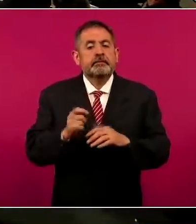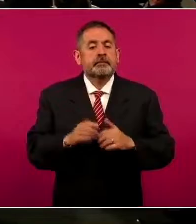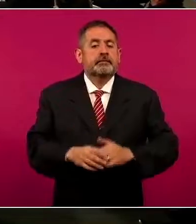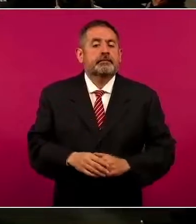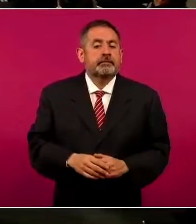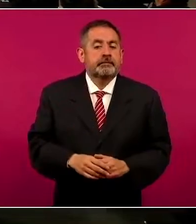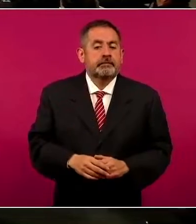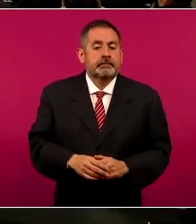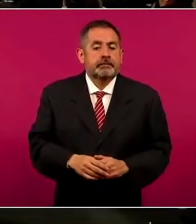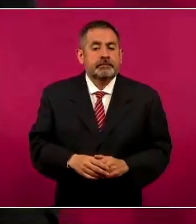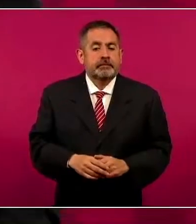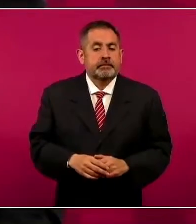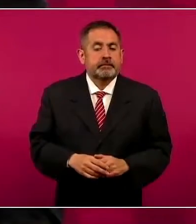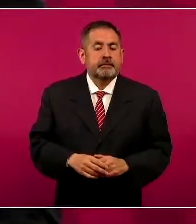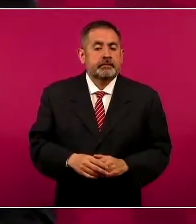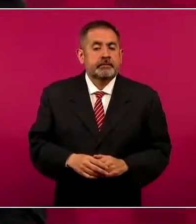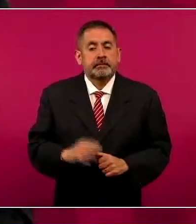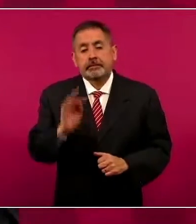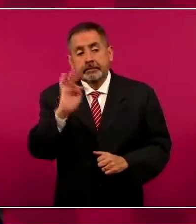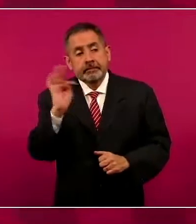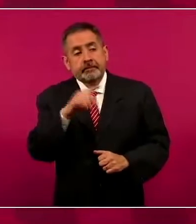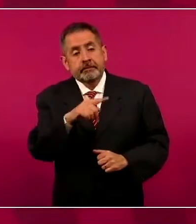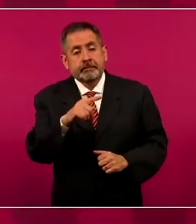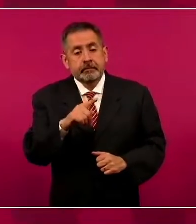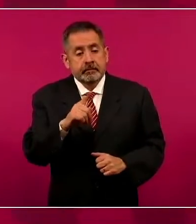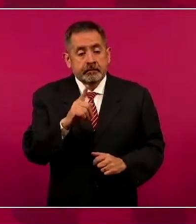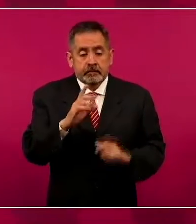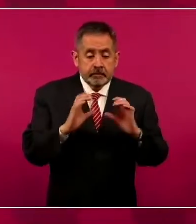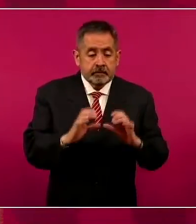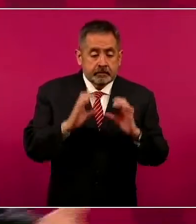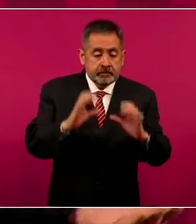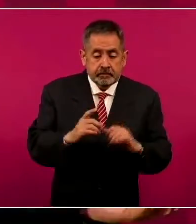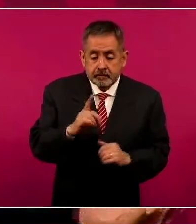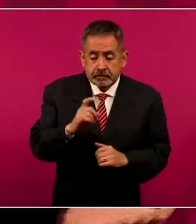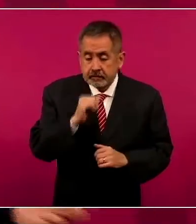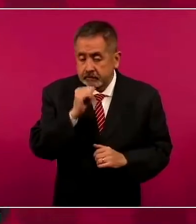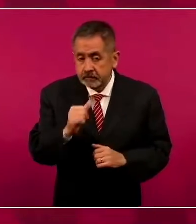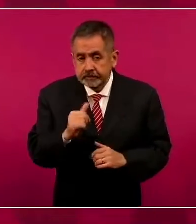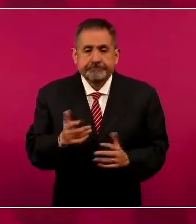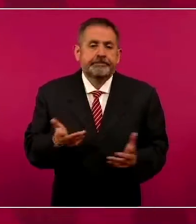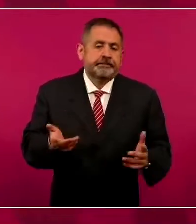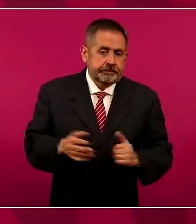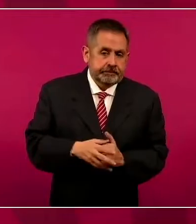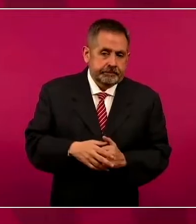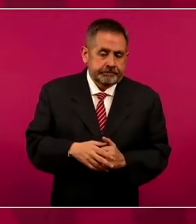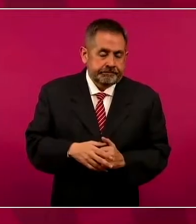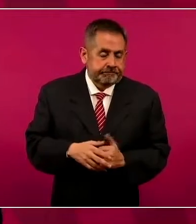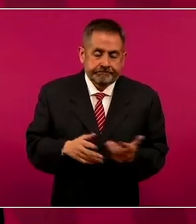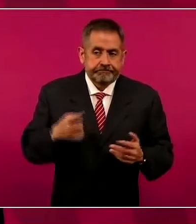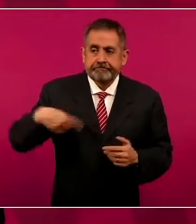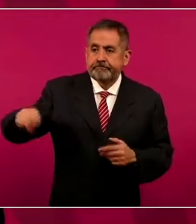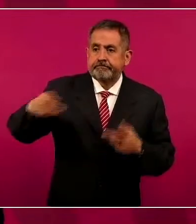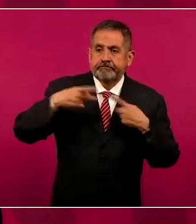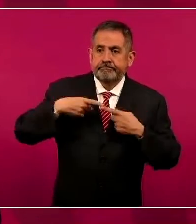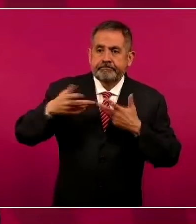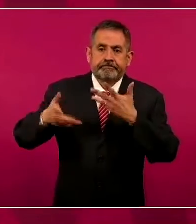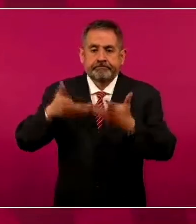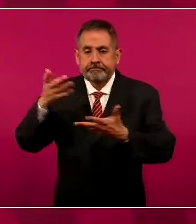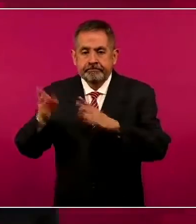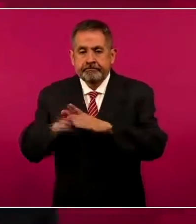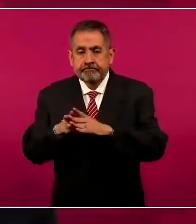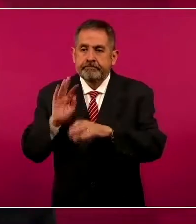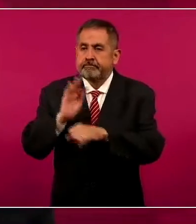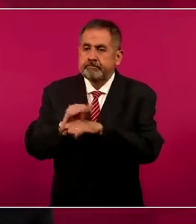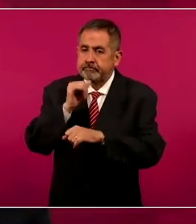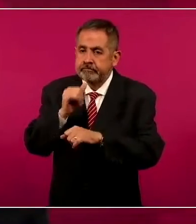Porque si no cuidamos el agua, pues vamos a dejar a la gente sin